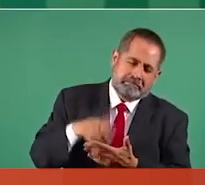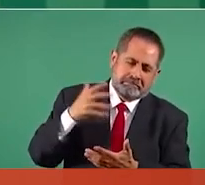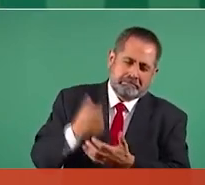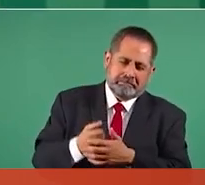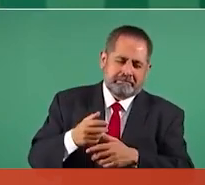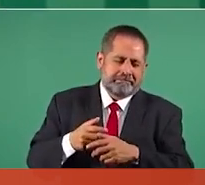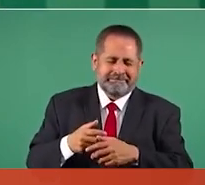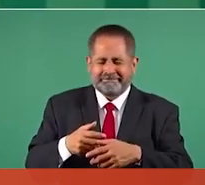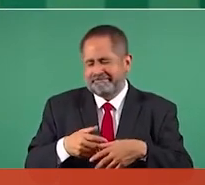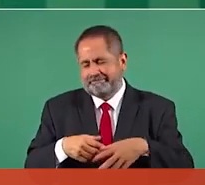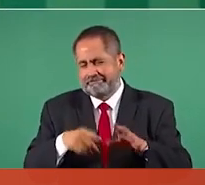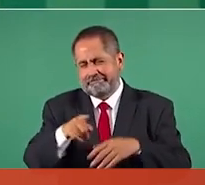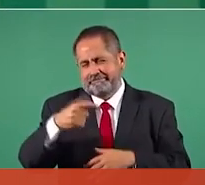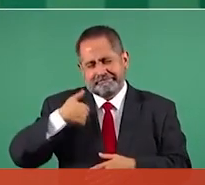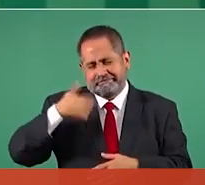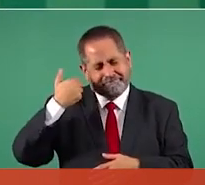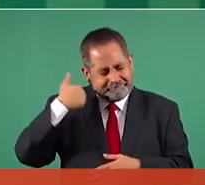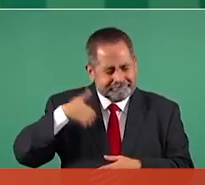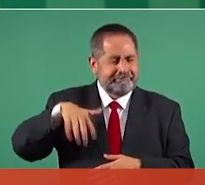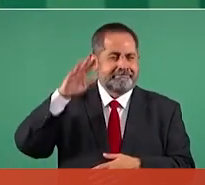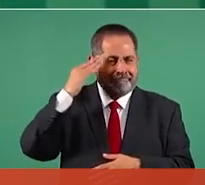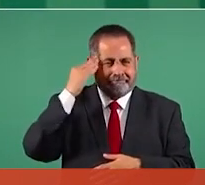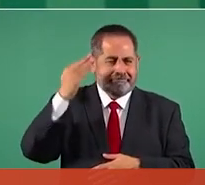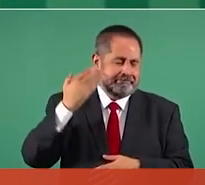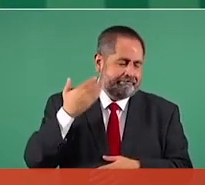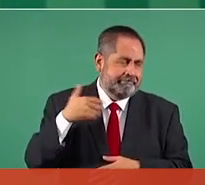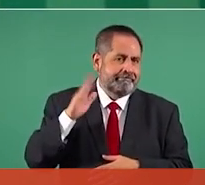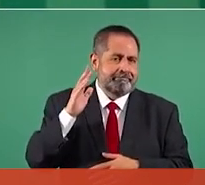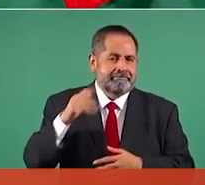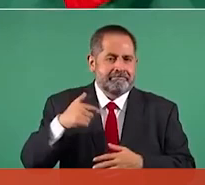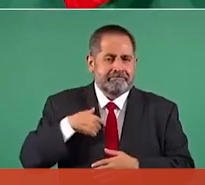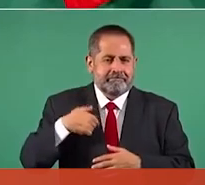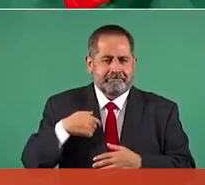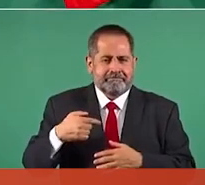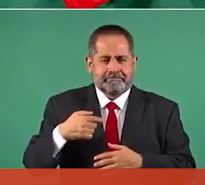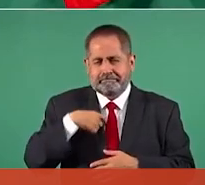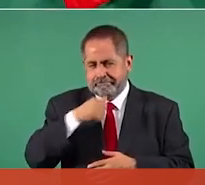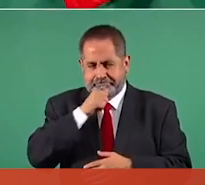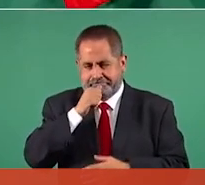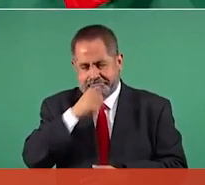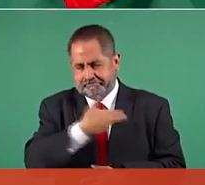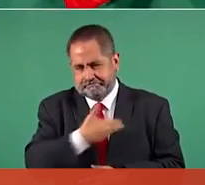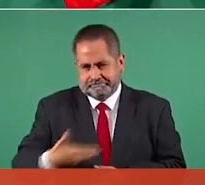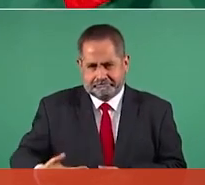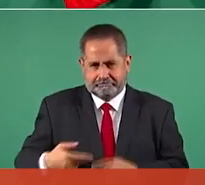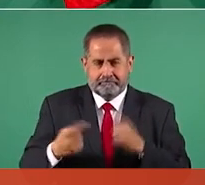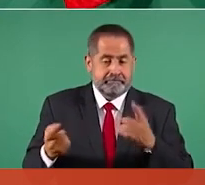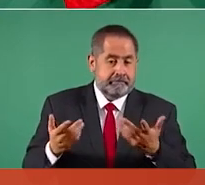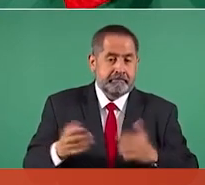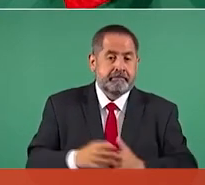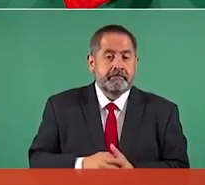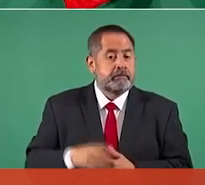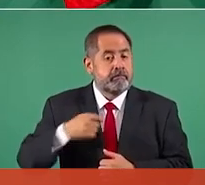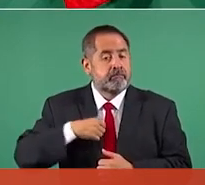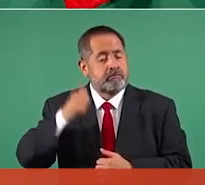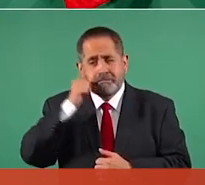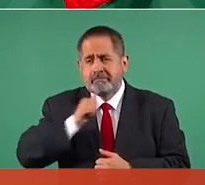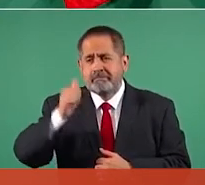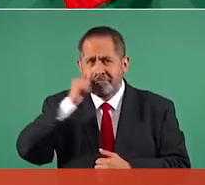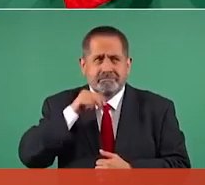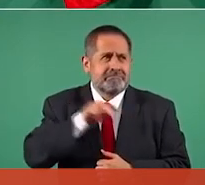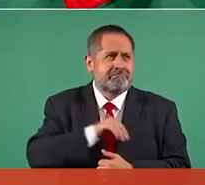opositor, porque siempre he ido